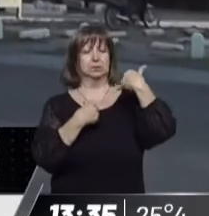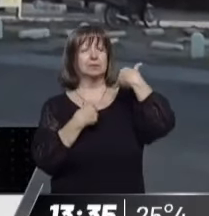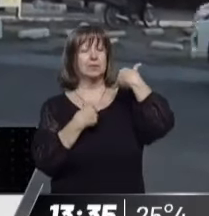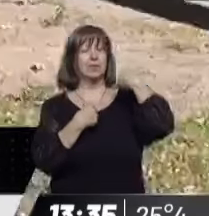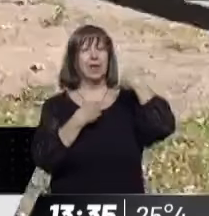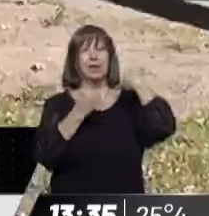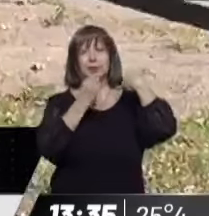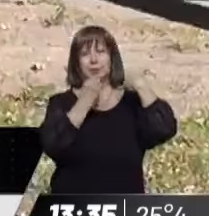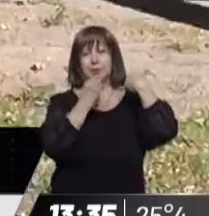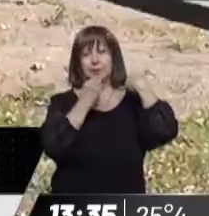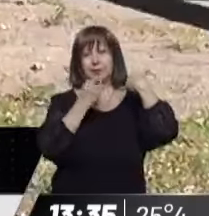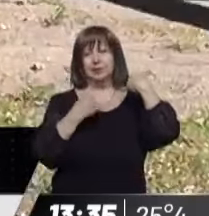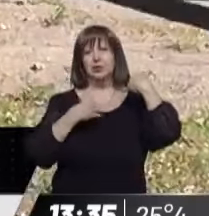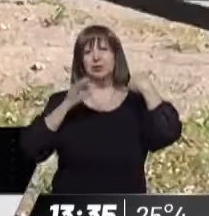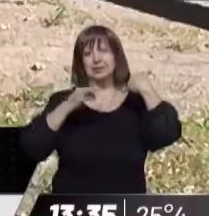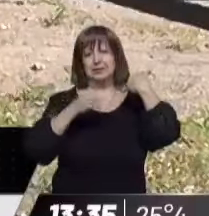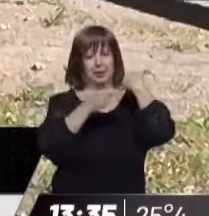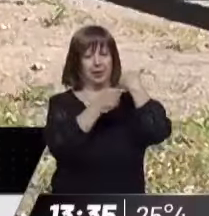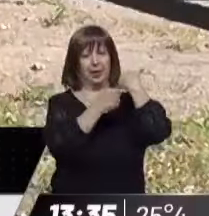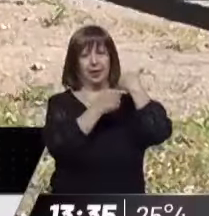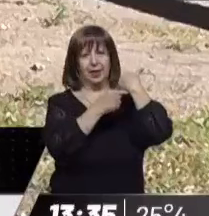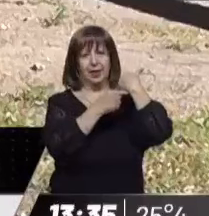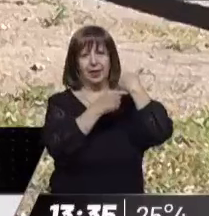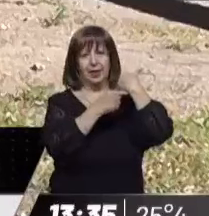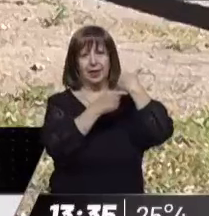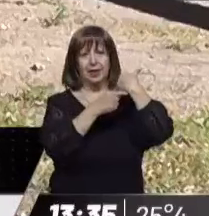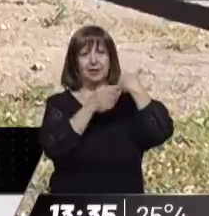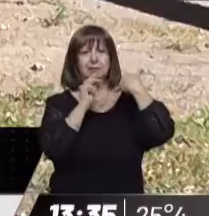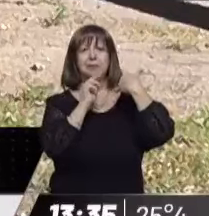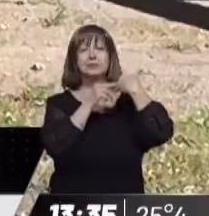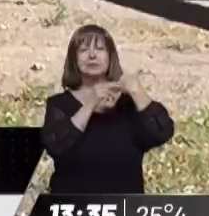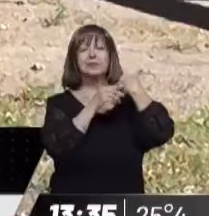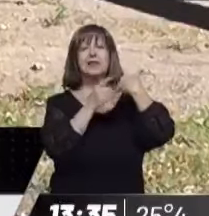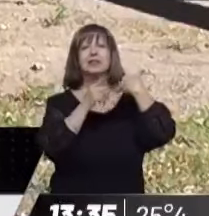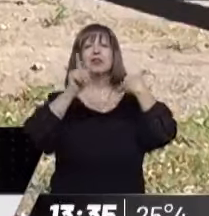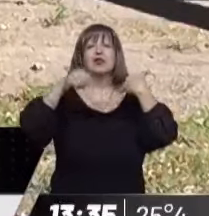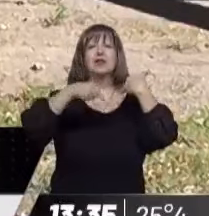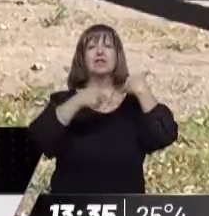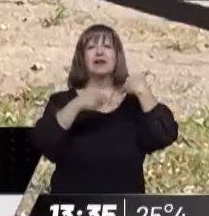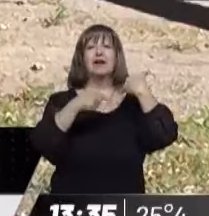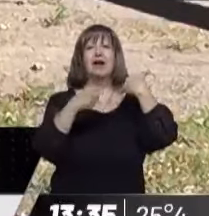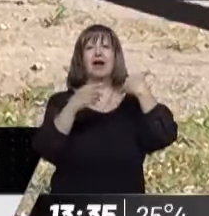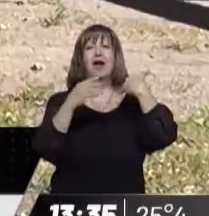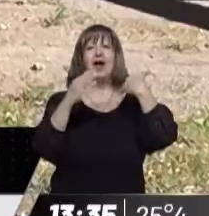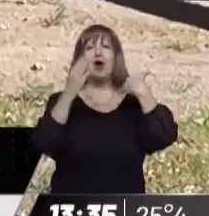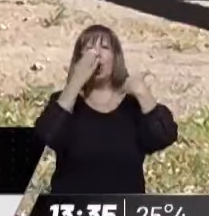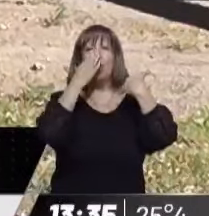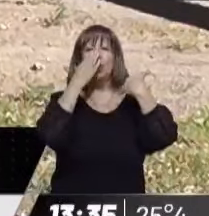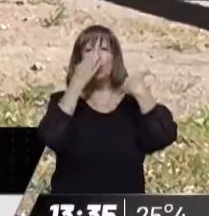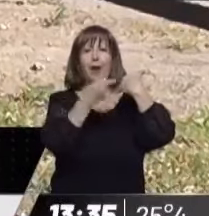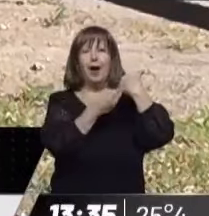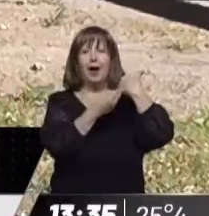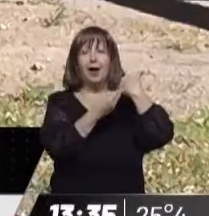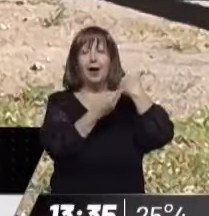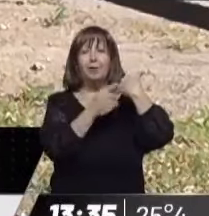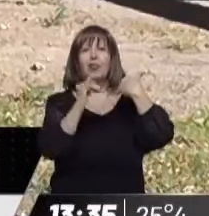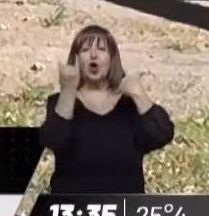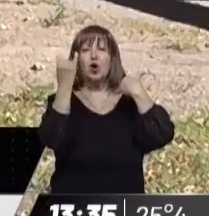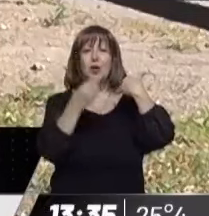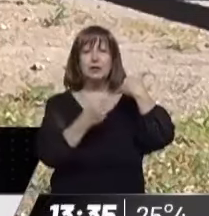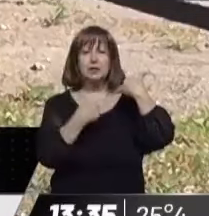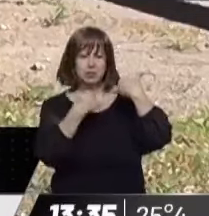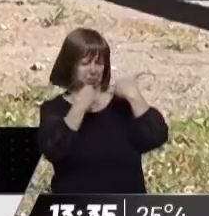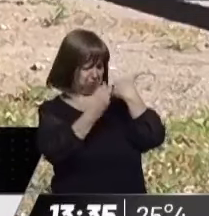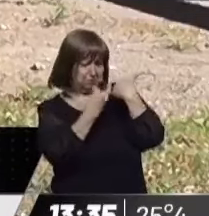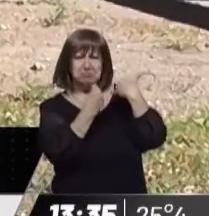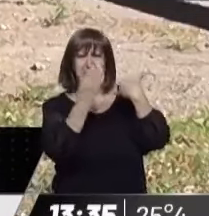Entonces, como yo tengo identificador de llamadas, veo que la llamada viene de una característica de Córdoba. Entonces le digo, pero ¿por qué me